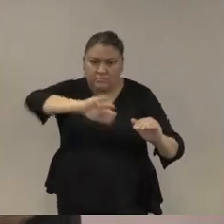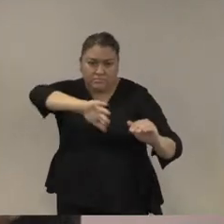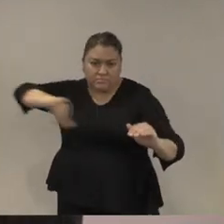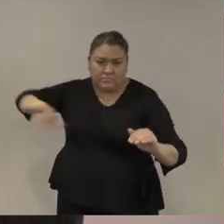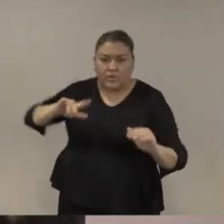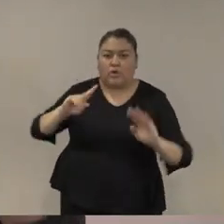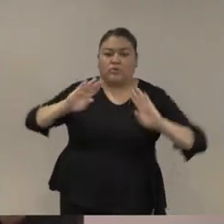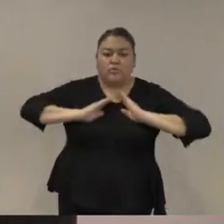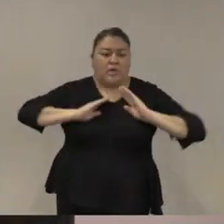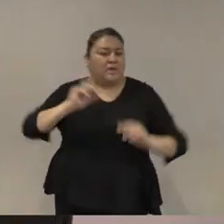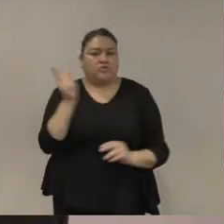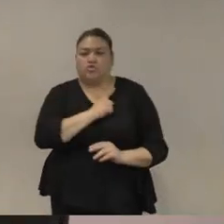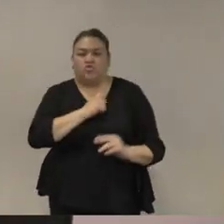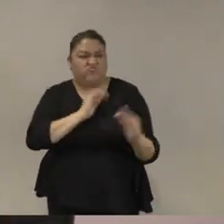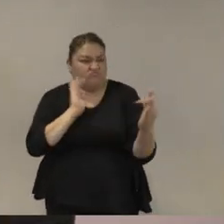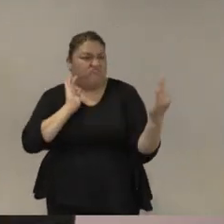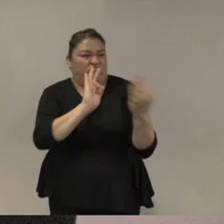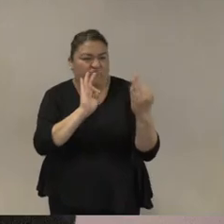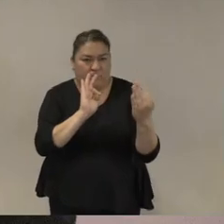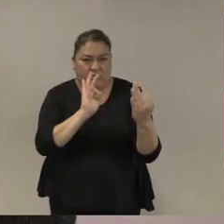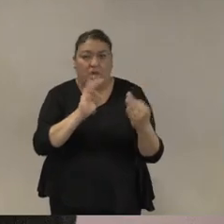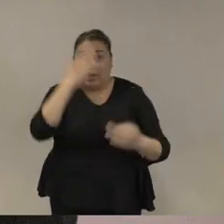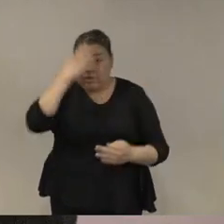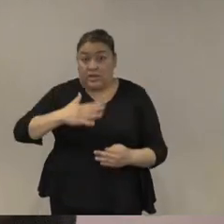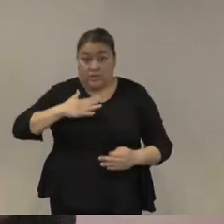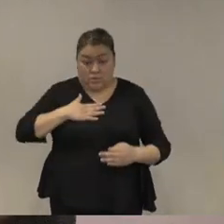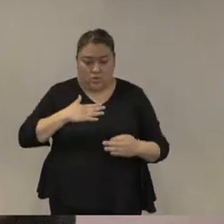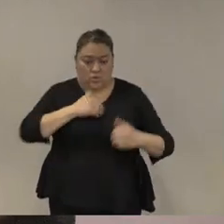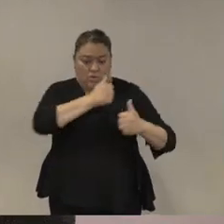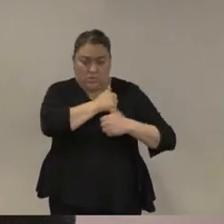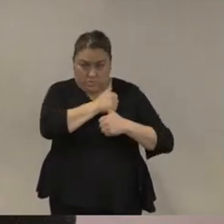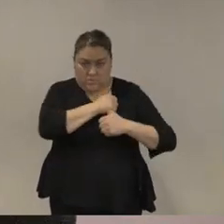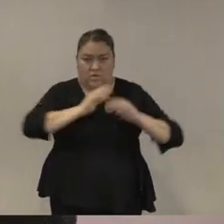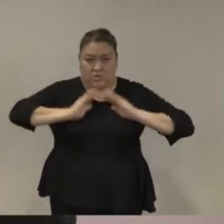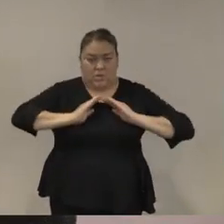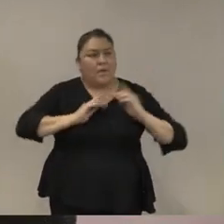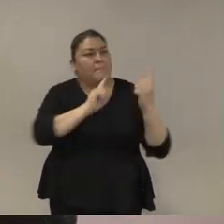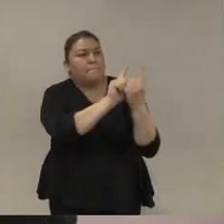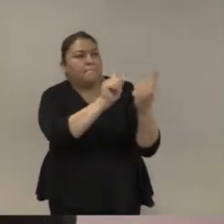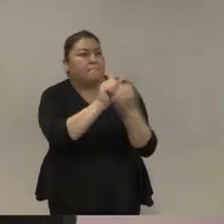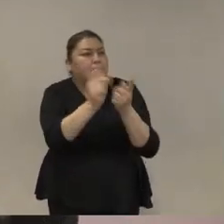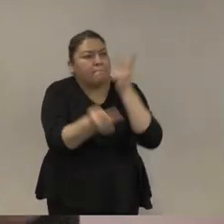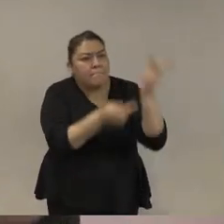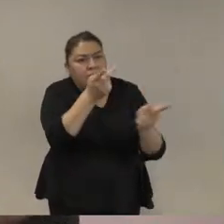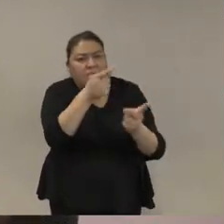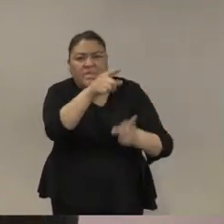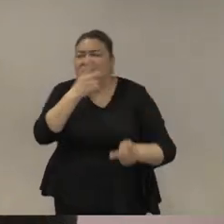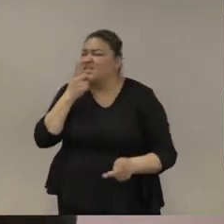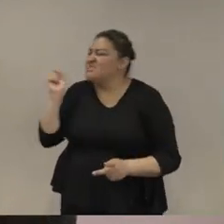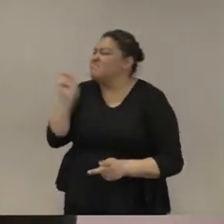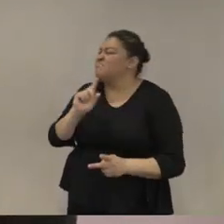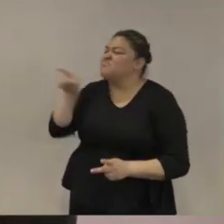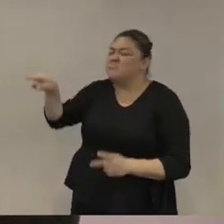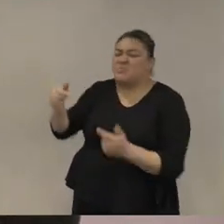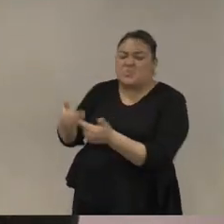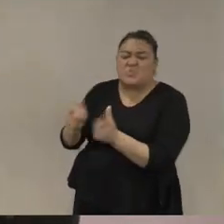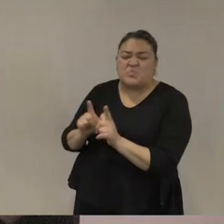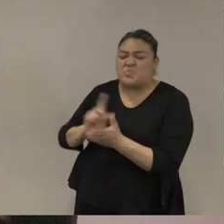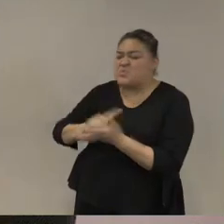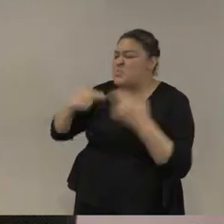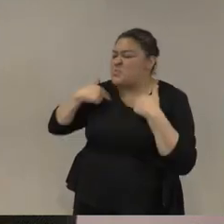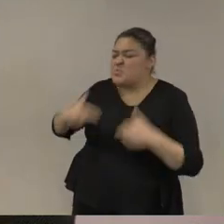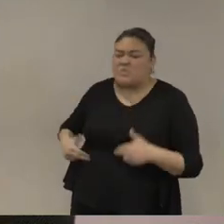militares entrevistados para mi tesis las asociaciones de derechos humanos son como obstáculos a la lucha contra el